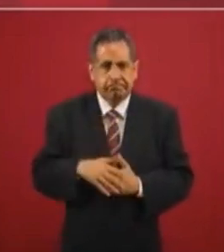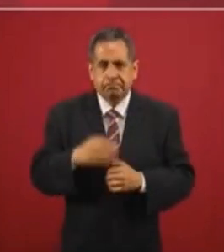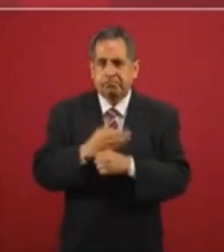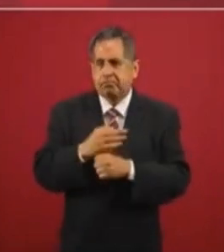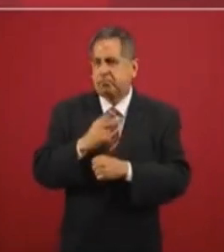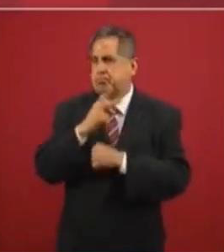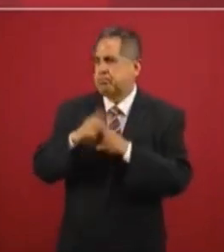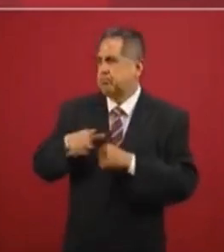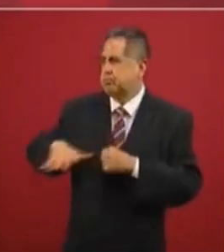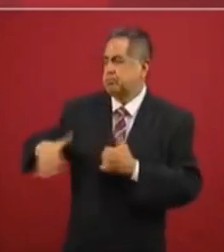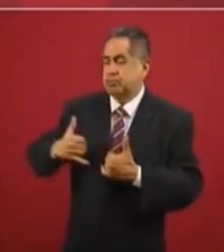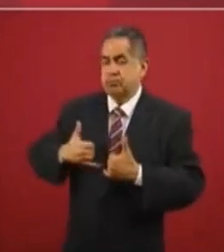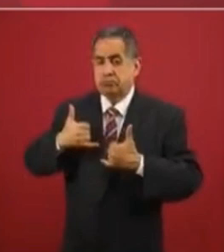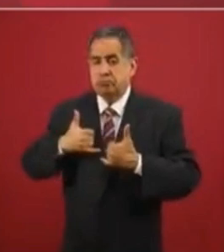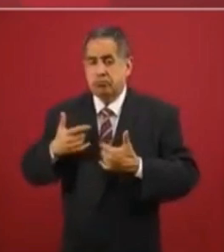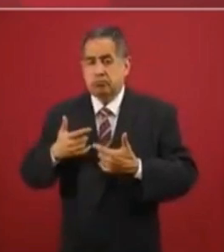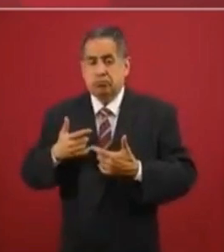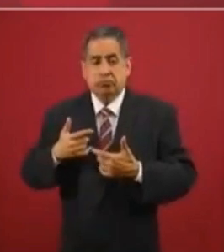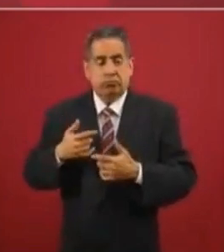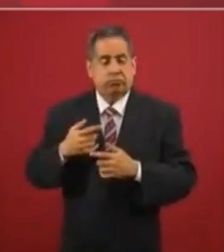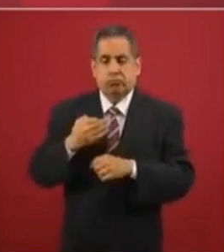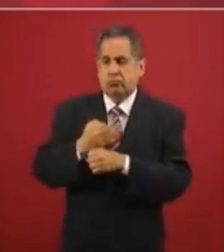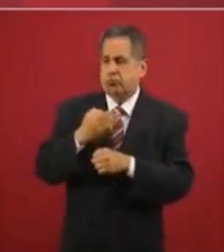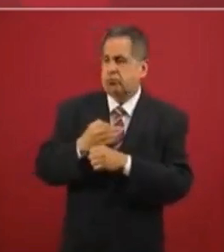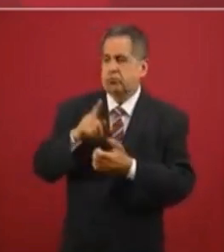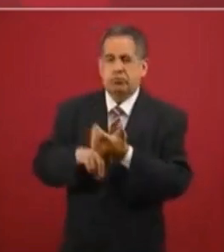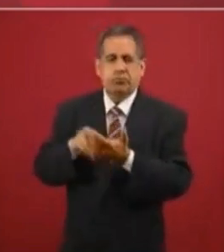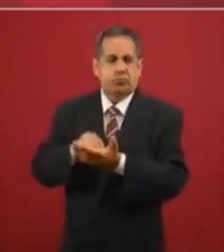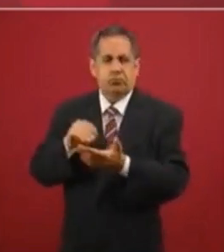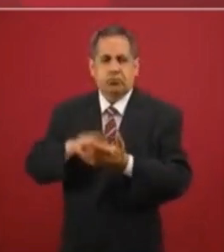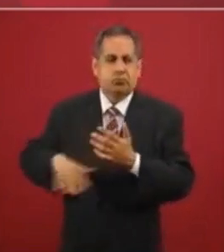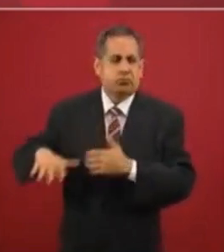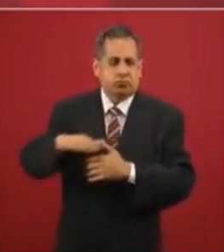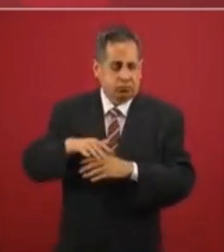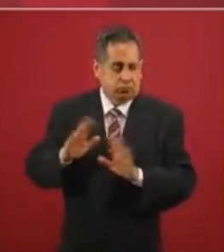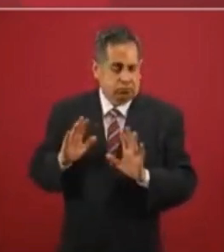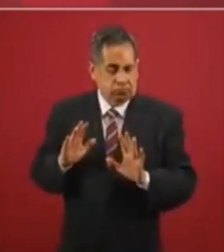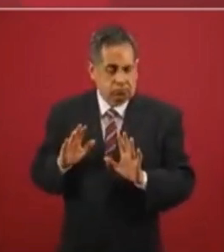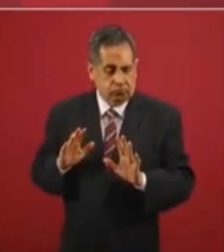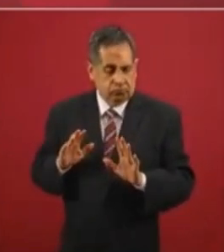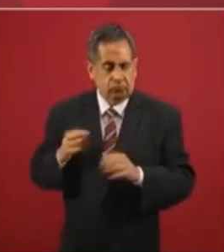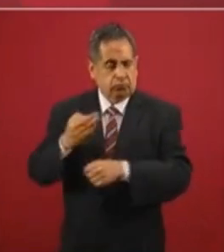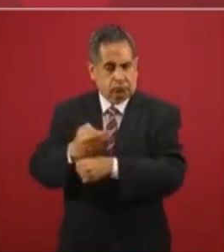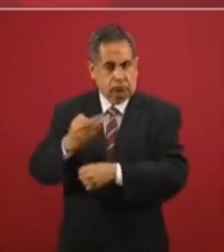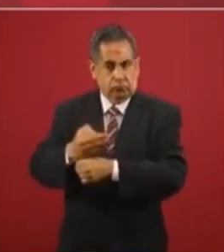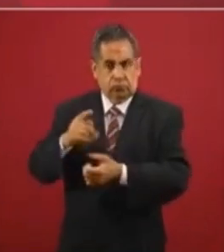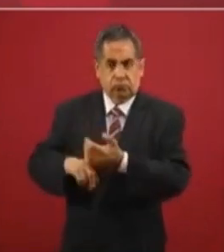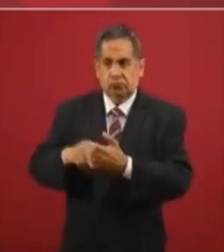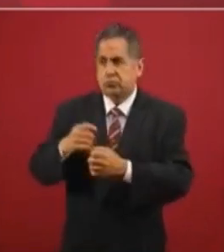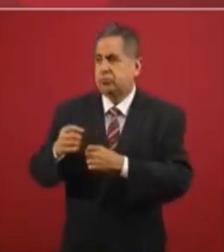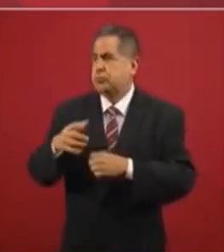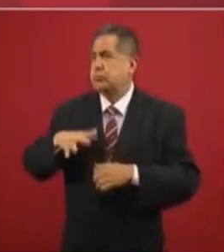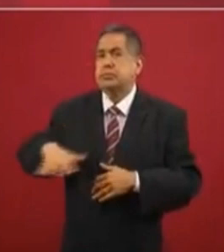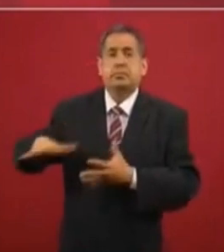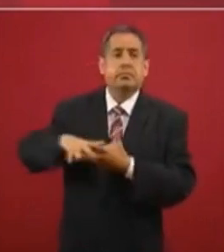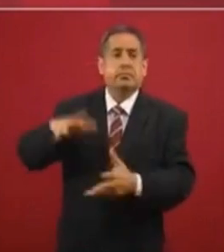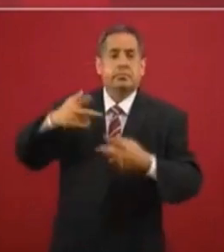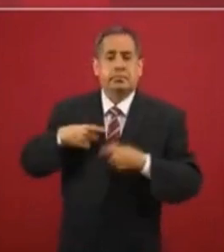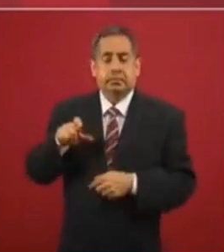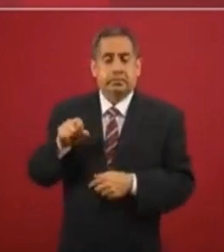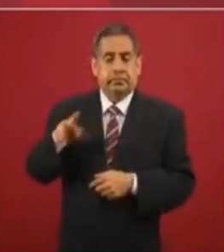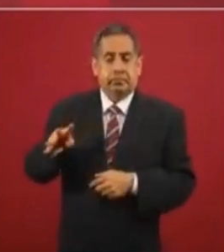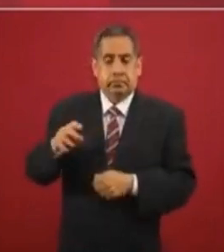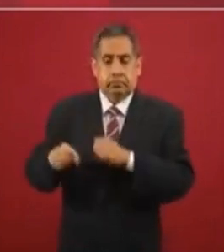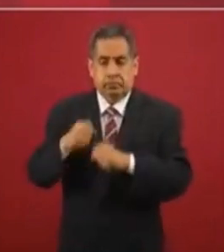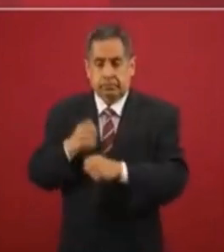país joven. Nuestra edad mediana, la edad del mexicano es de 29 años. Y